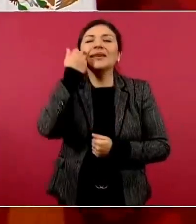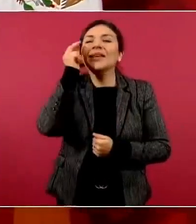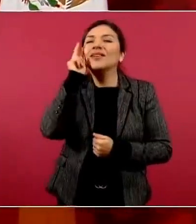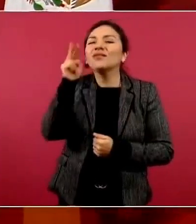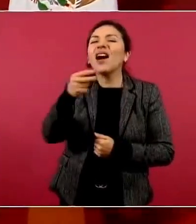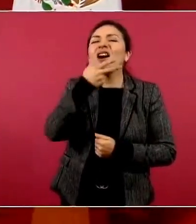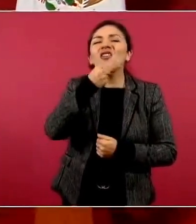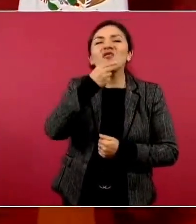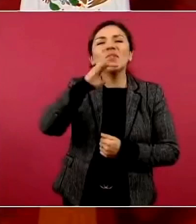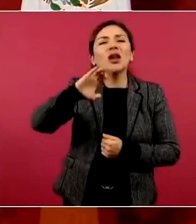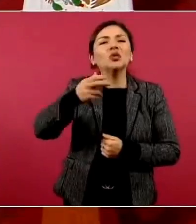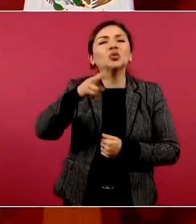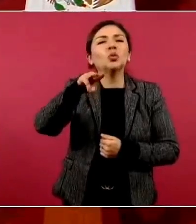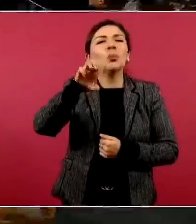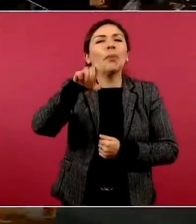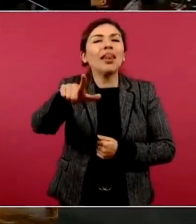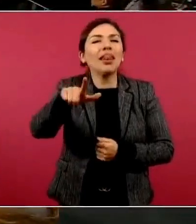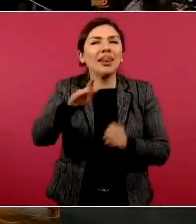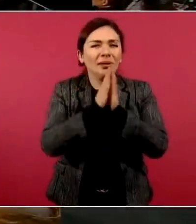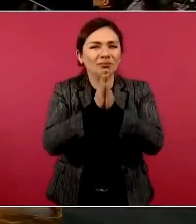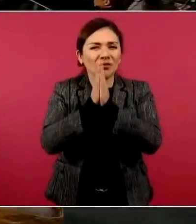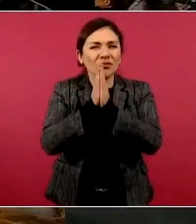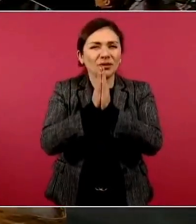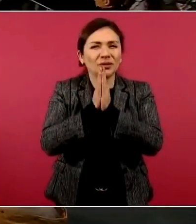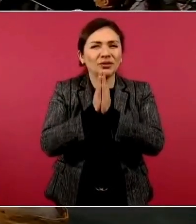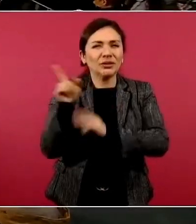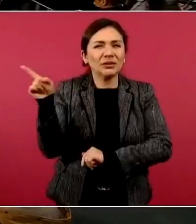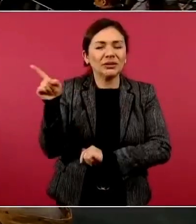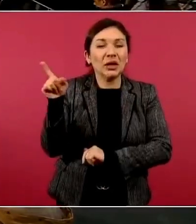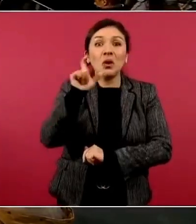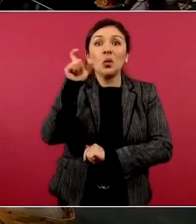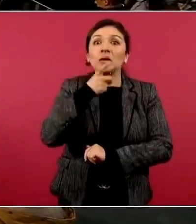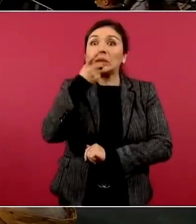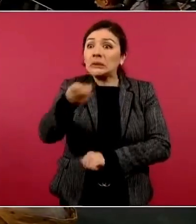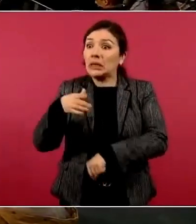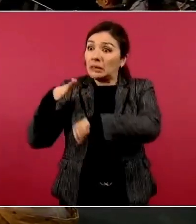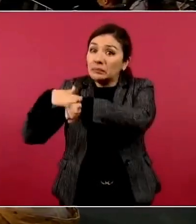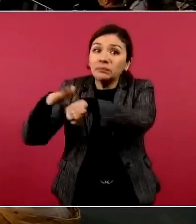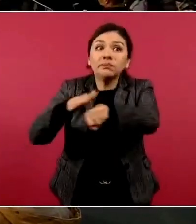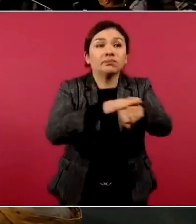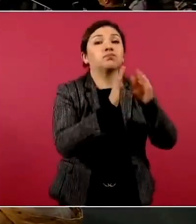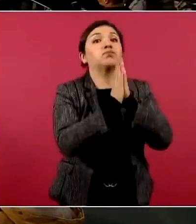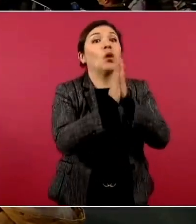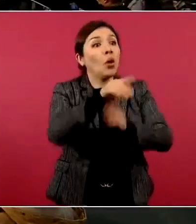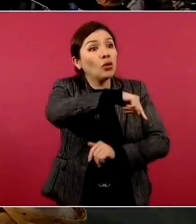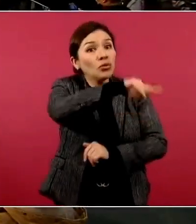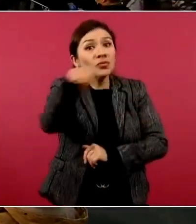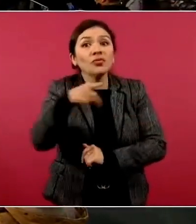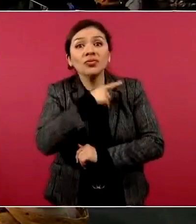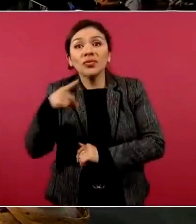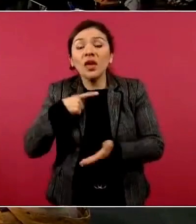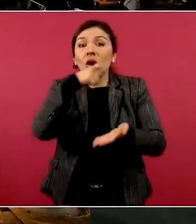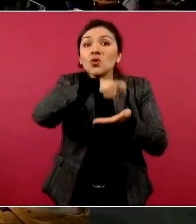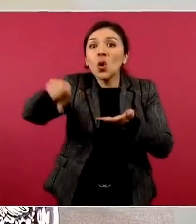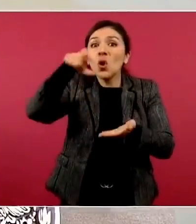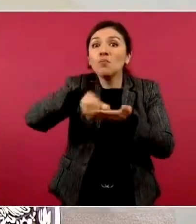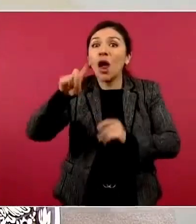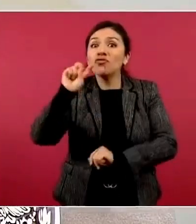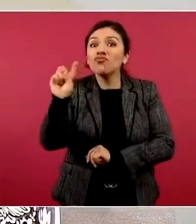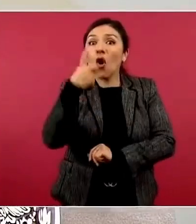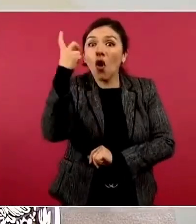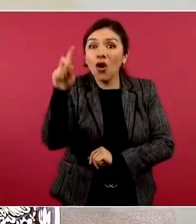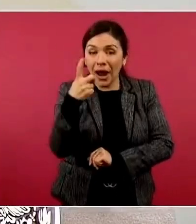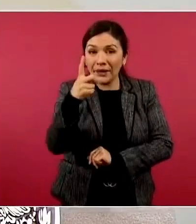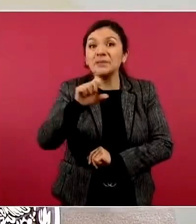cuando llamaba a que compraran dólares y luego busca a Lore de